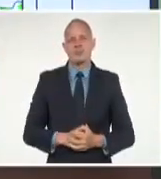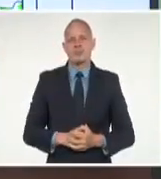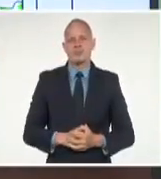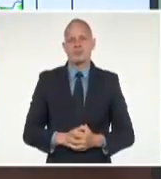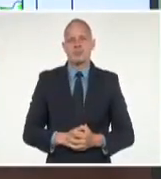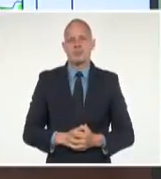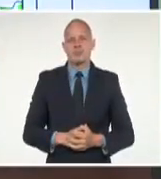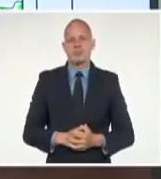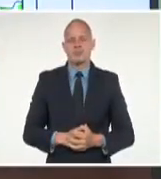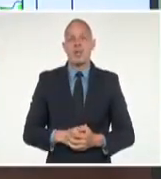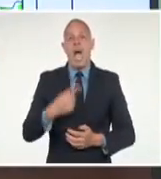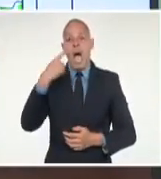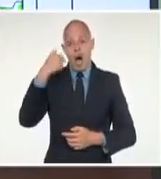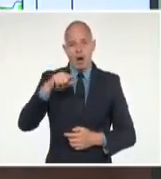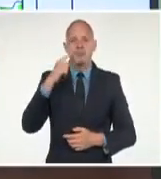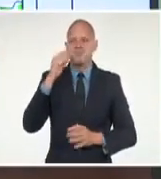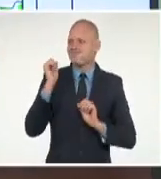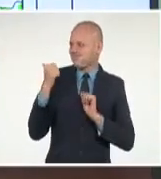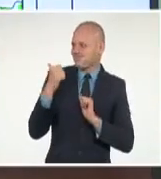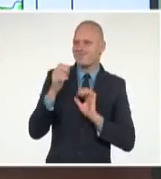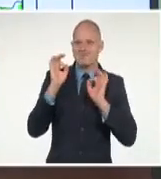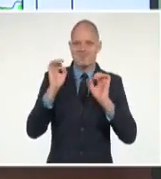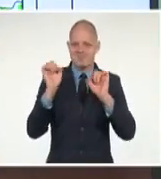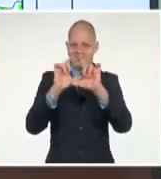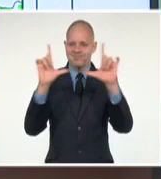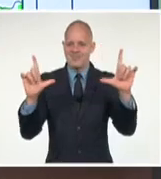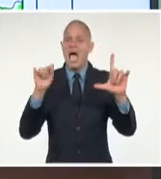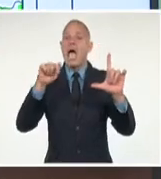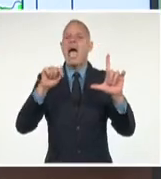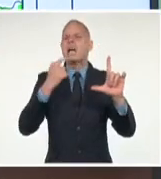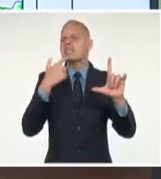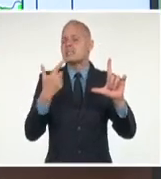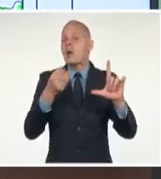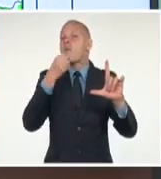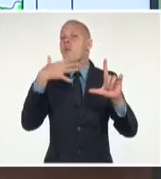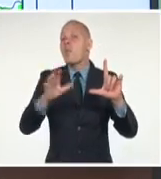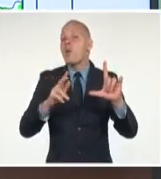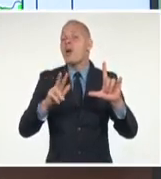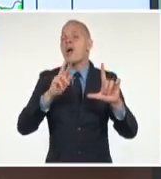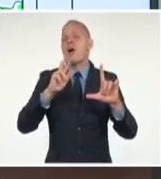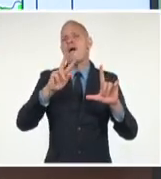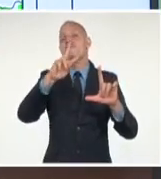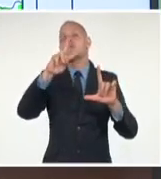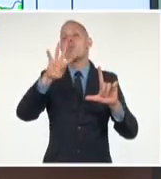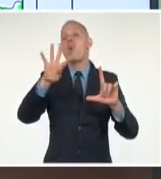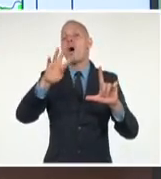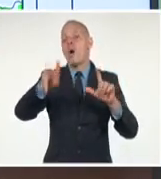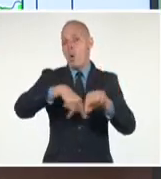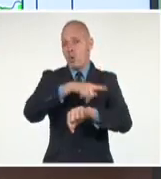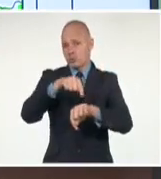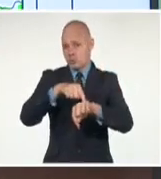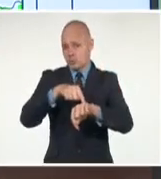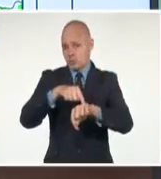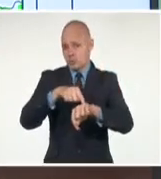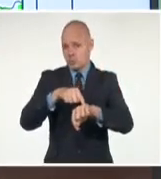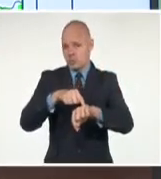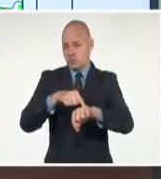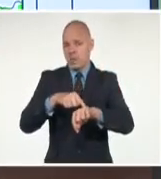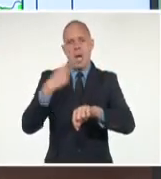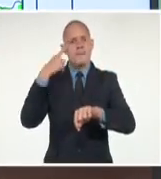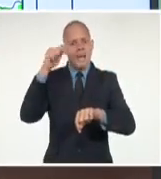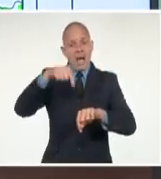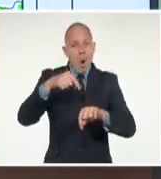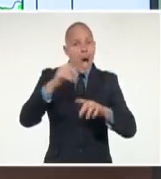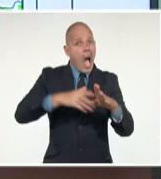Por eso es que miren el pronóstico de 24 horas. Este es un pronóstico para las 34 horas